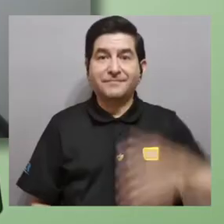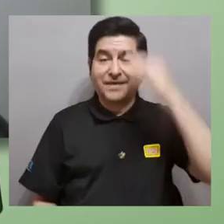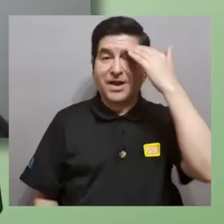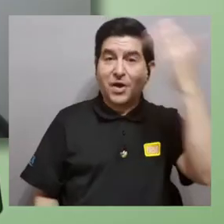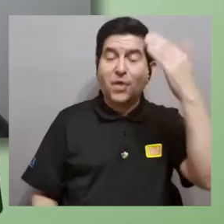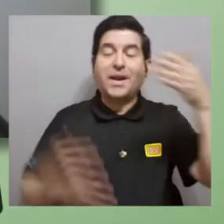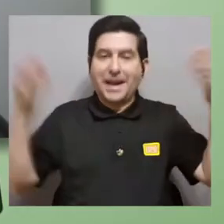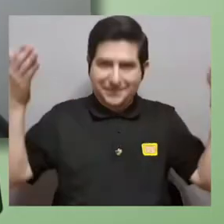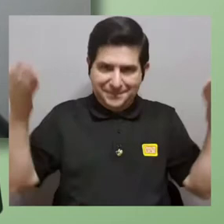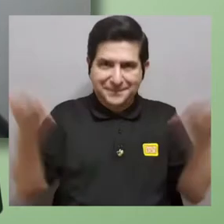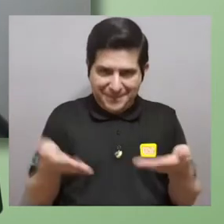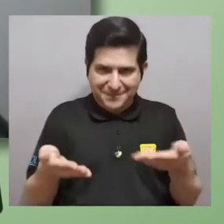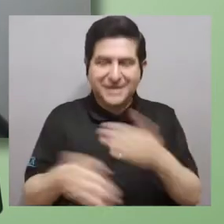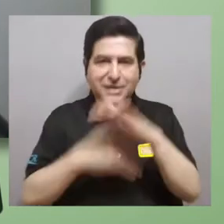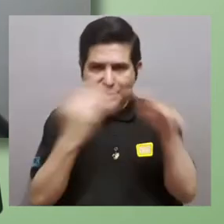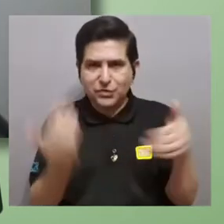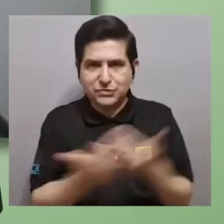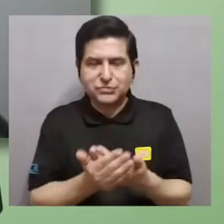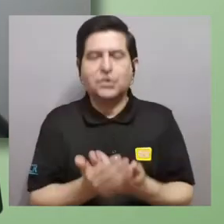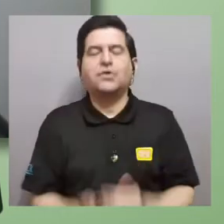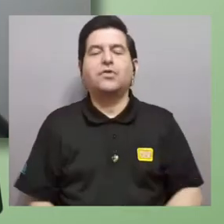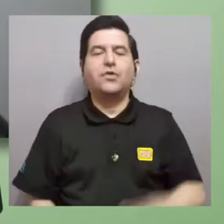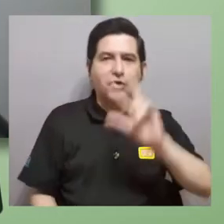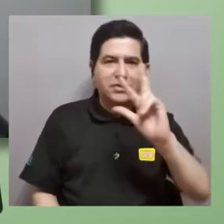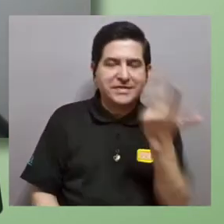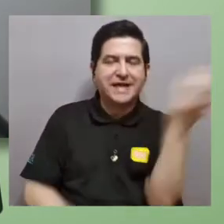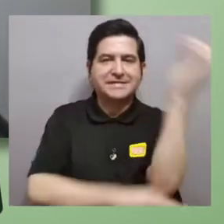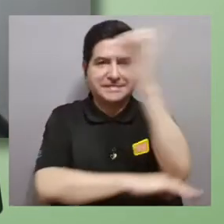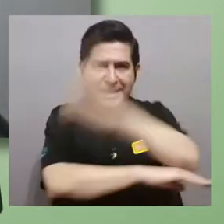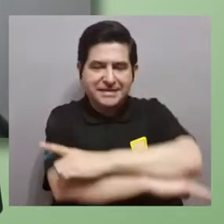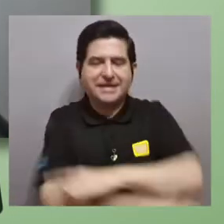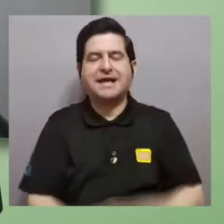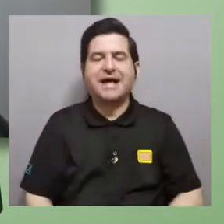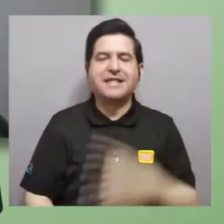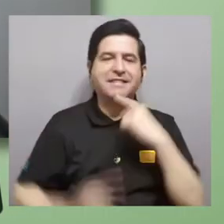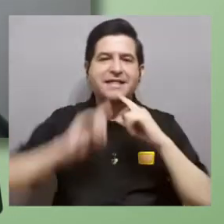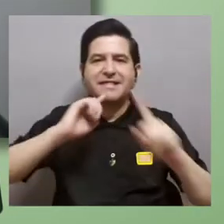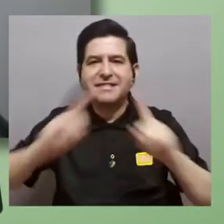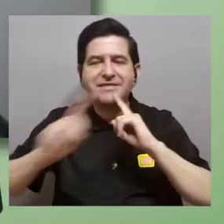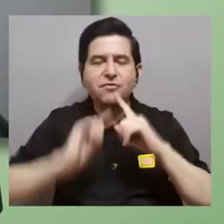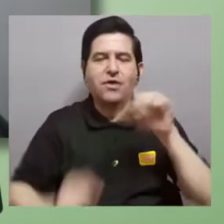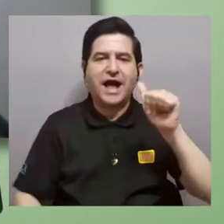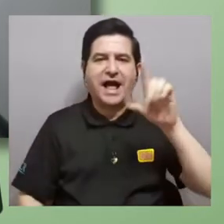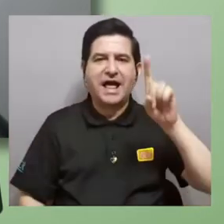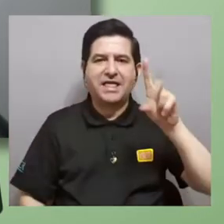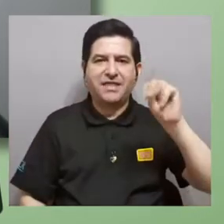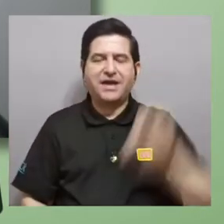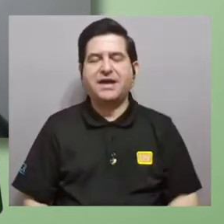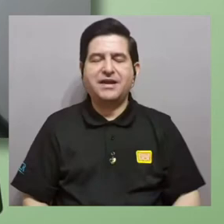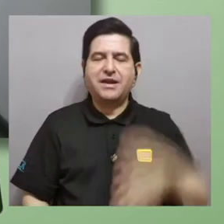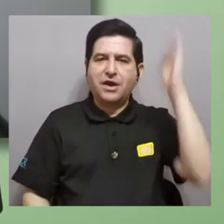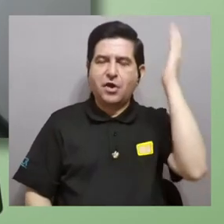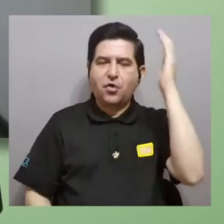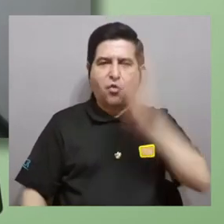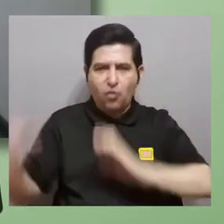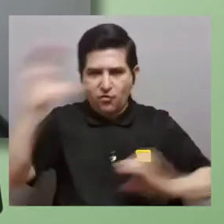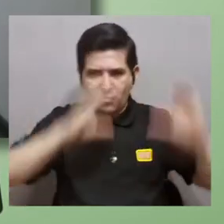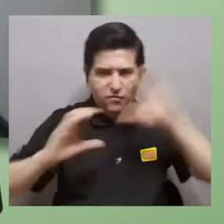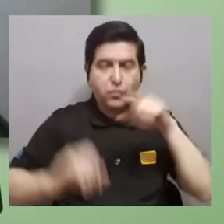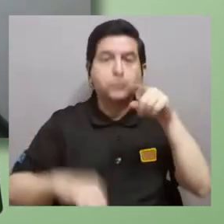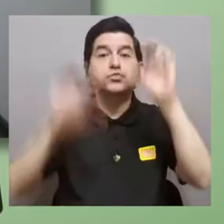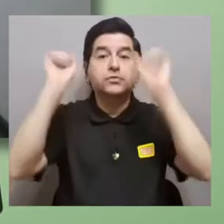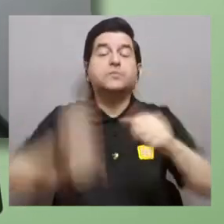Hola que tal, bienvenidos y bienvenidas a este tercer día de dibujos. Conferencias científicas